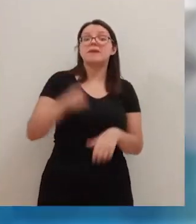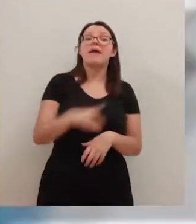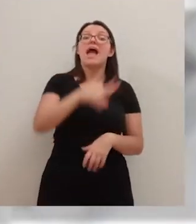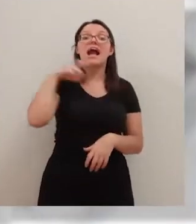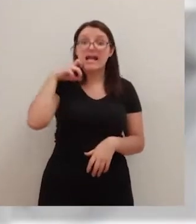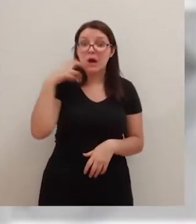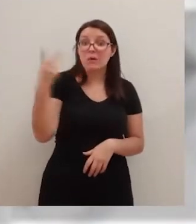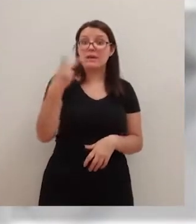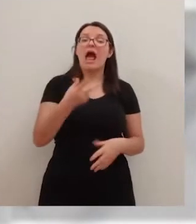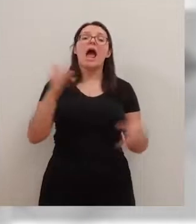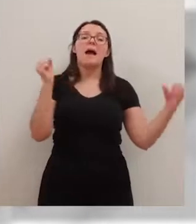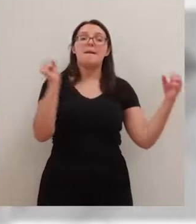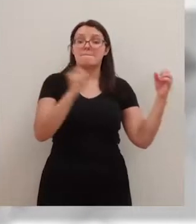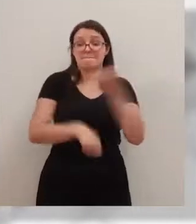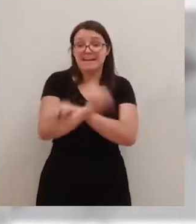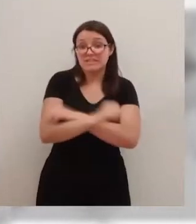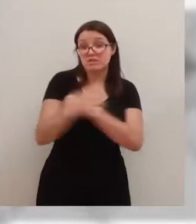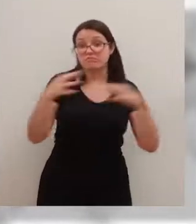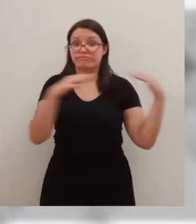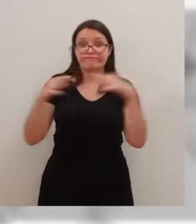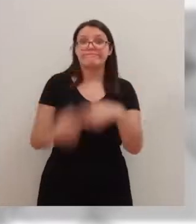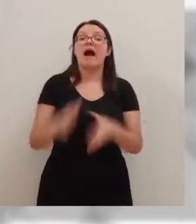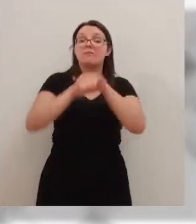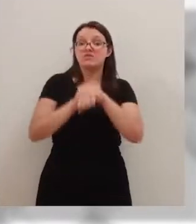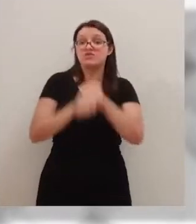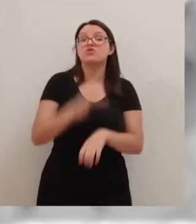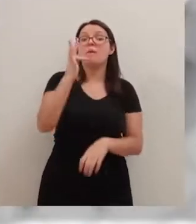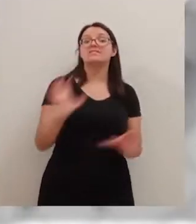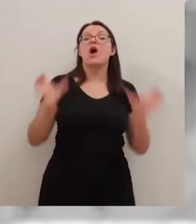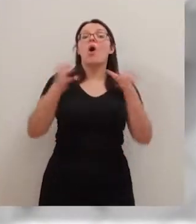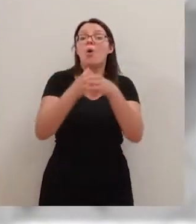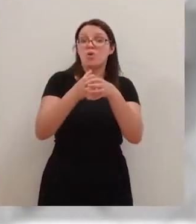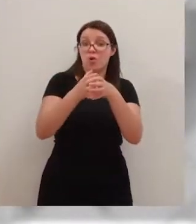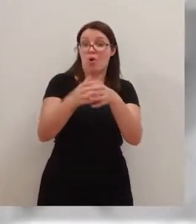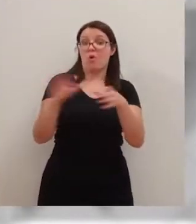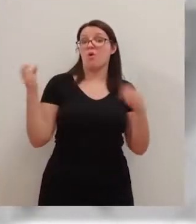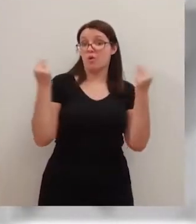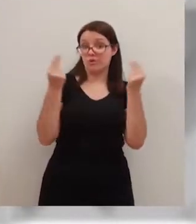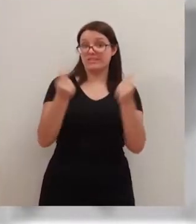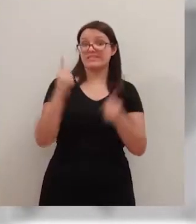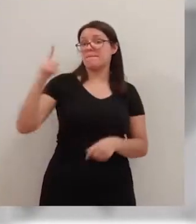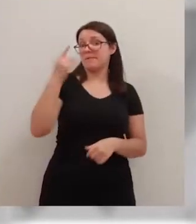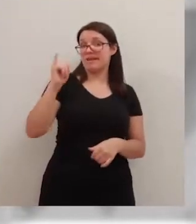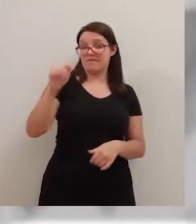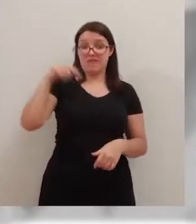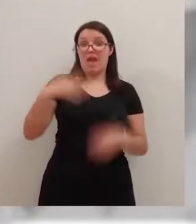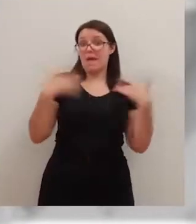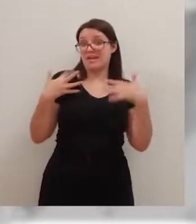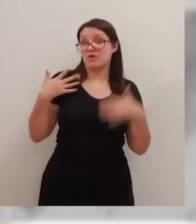partidos amistosos durante el fin de semana, mientras que la Unión Deportiva Lorñés lo hará por primera vez este miércoles.